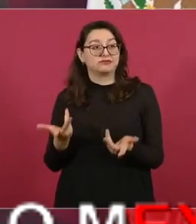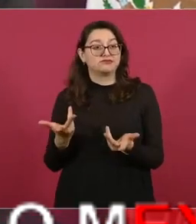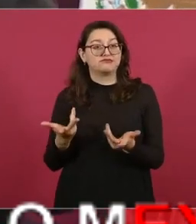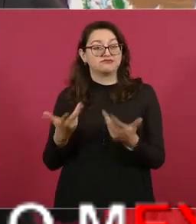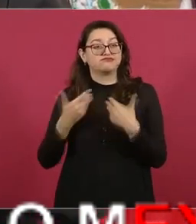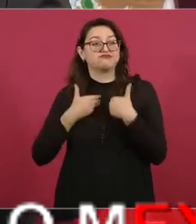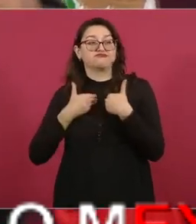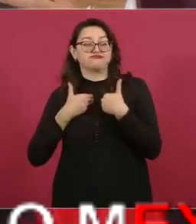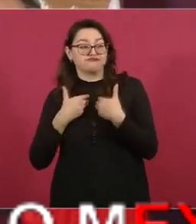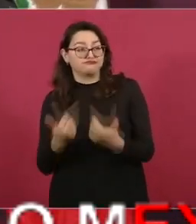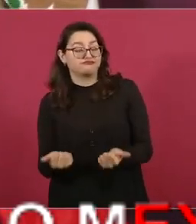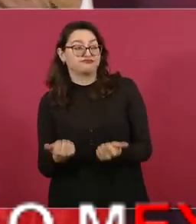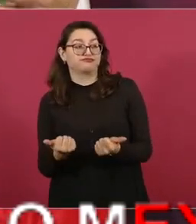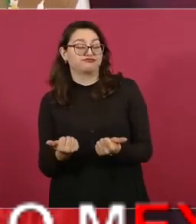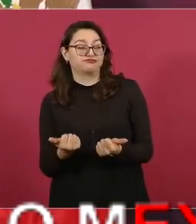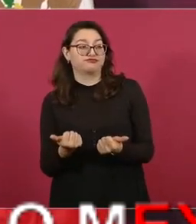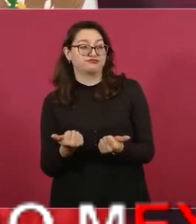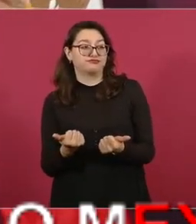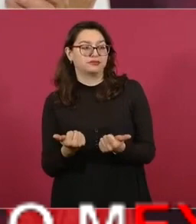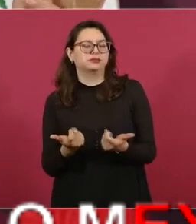entendíamos que ellos